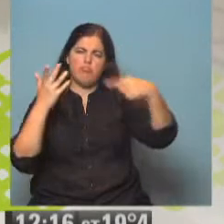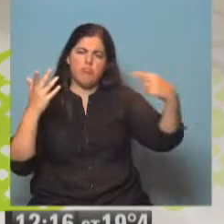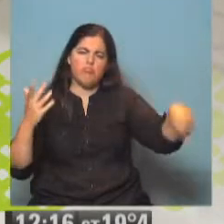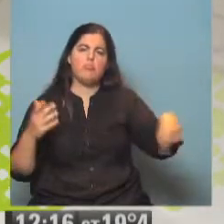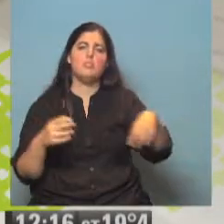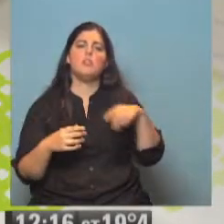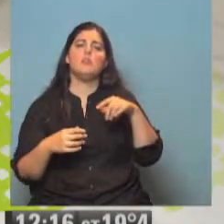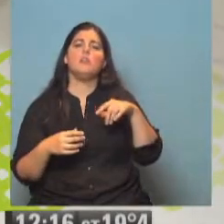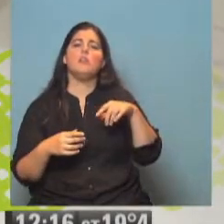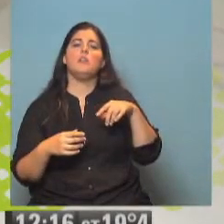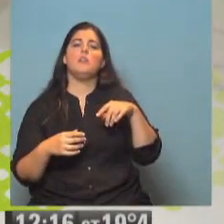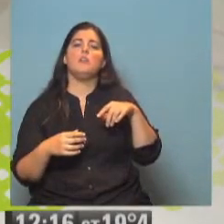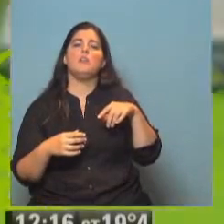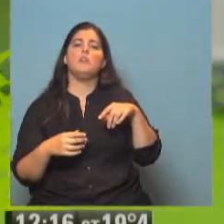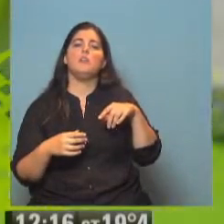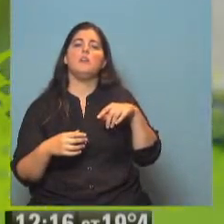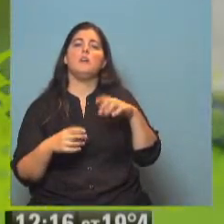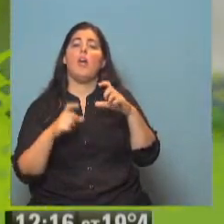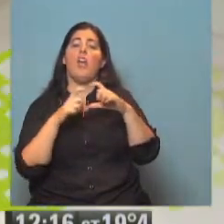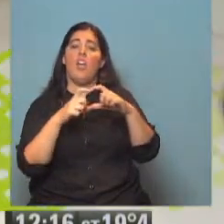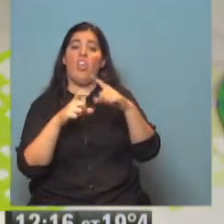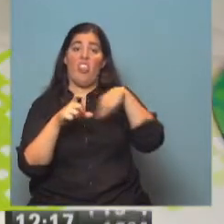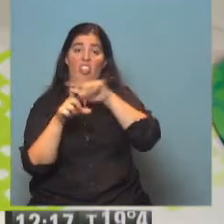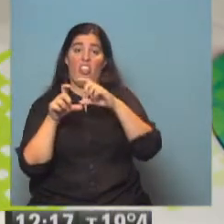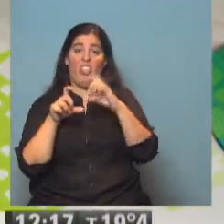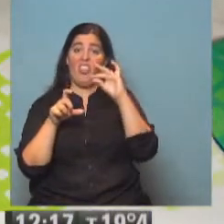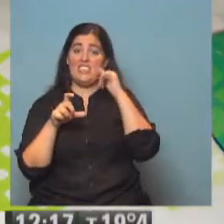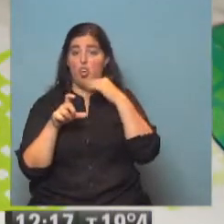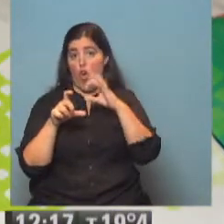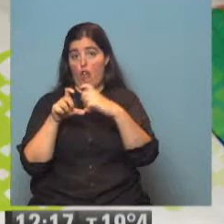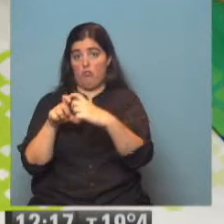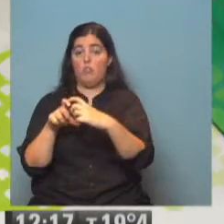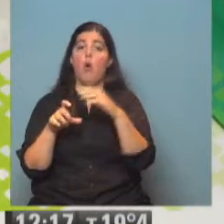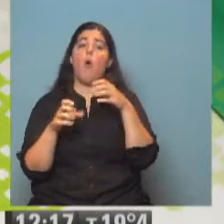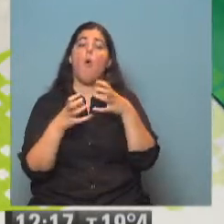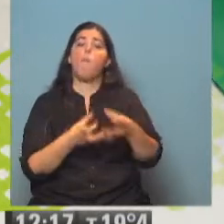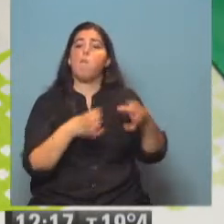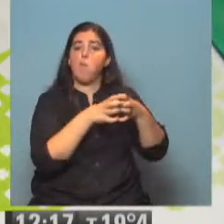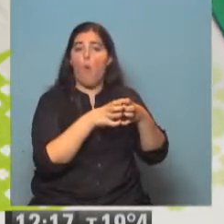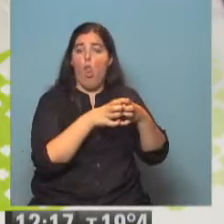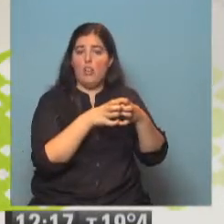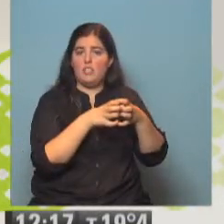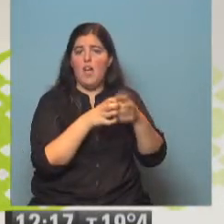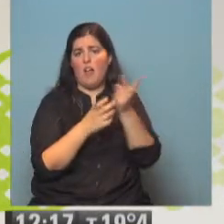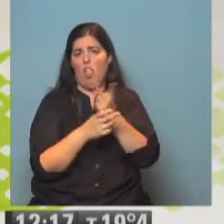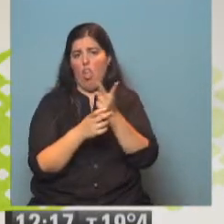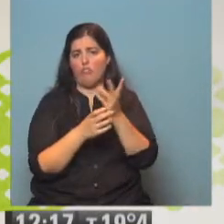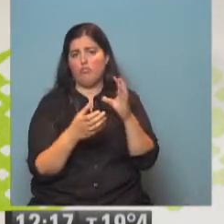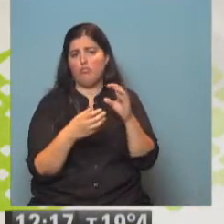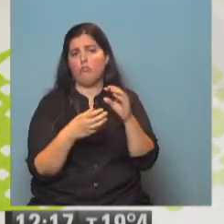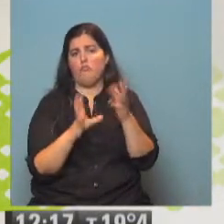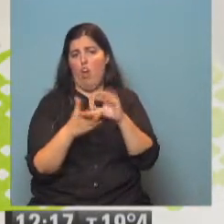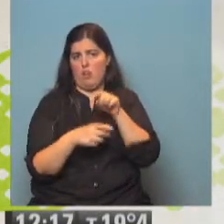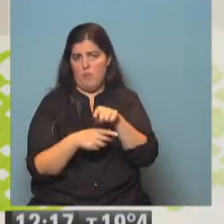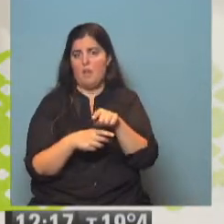diversas podemos hacer, por ejemplo, vienen disco y bolsa. También tenemos de disco y bolsas, también de esta